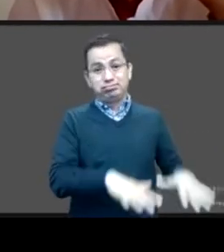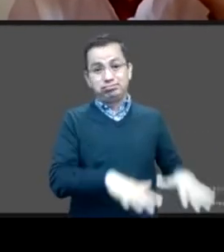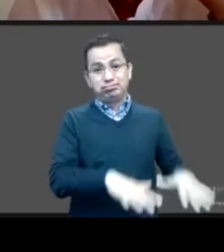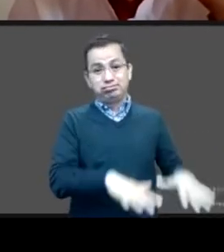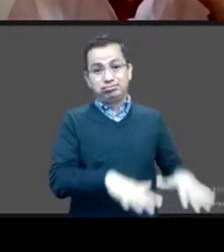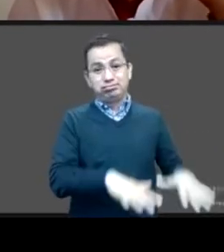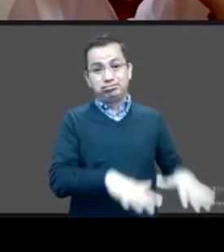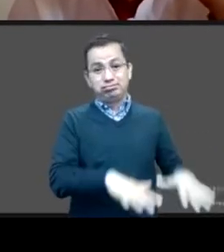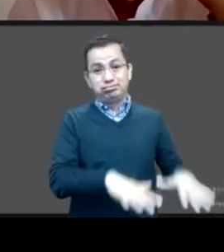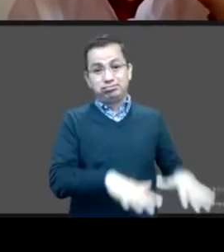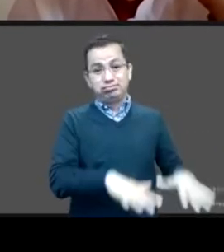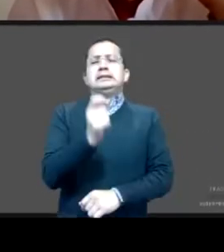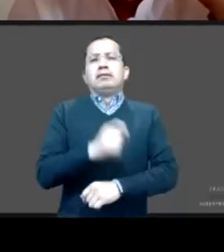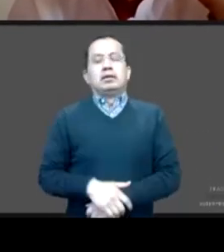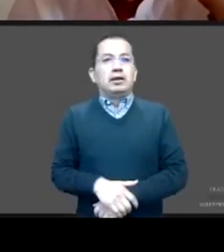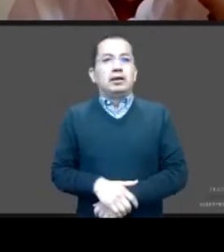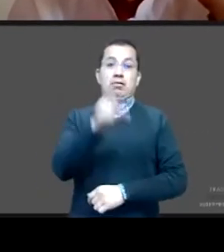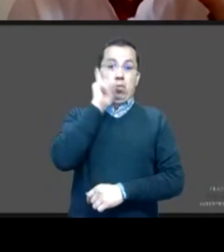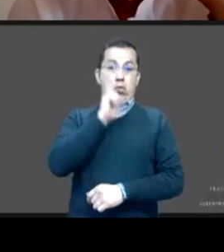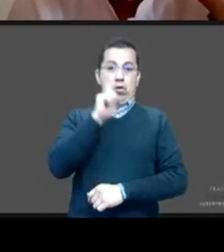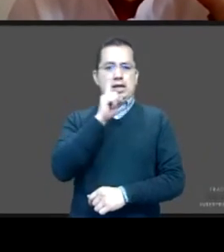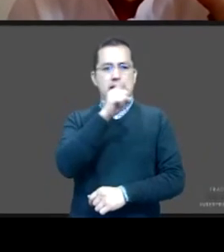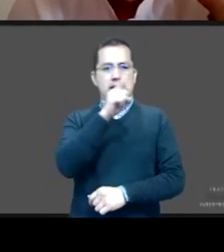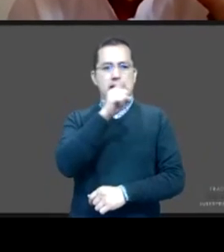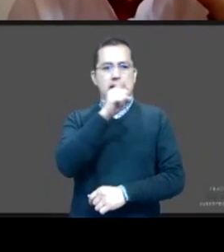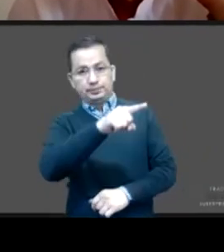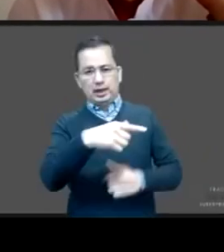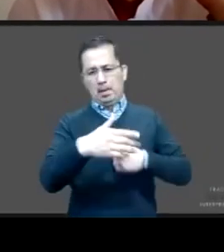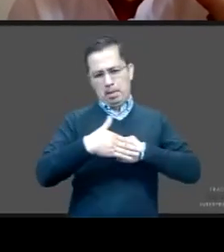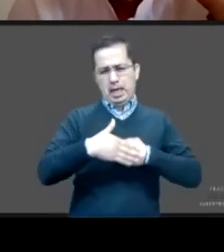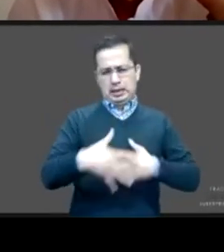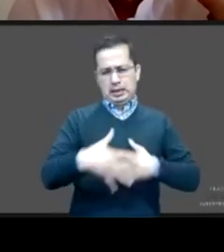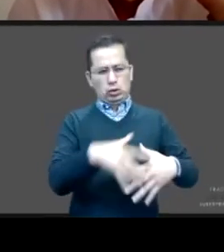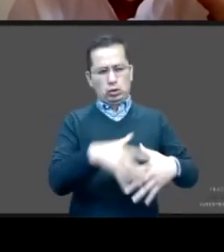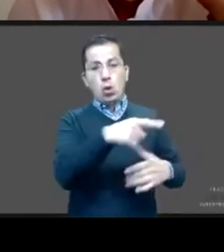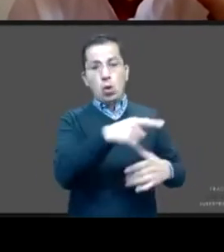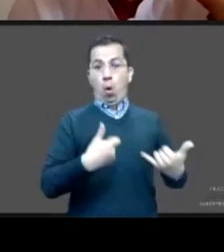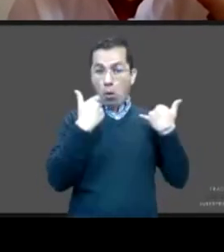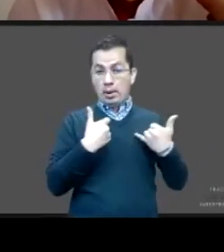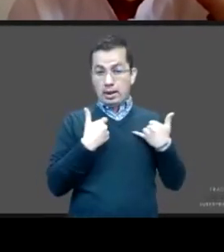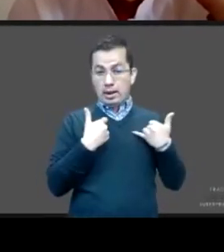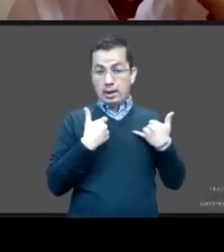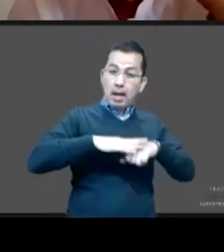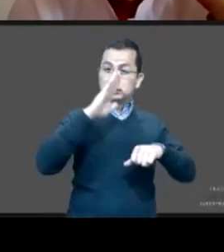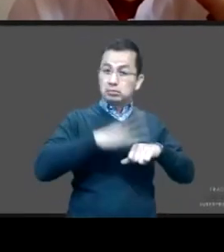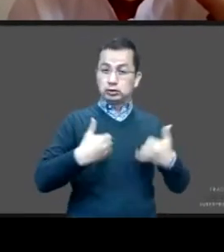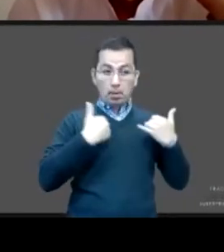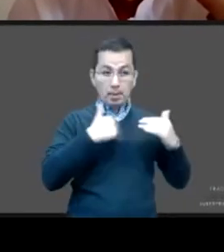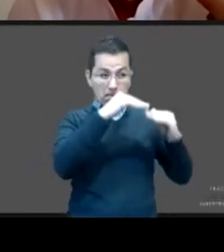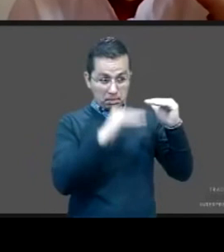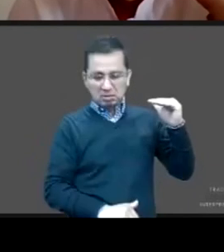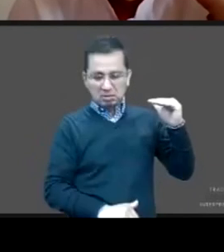más joven sea la mujer en el embarazo, el riesgo es mayor en salud